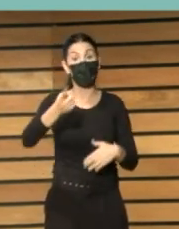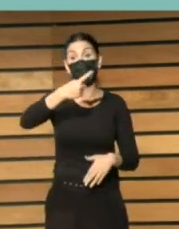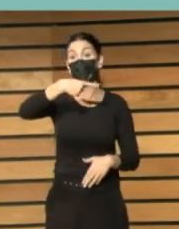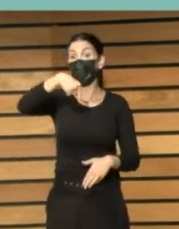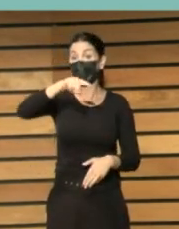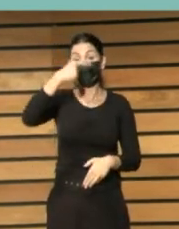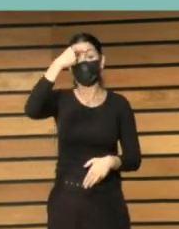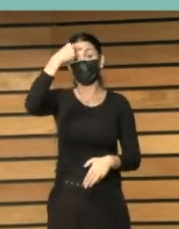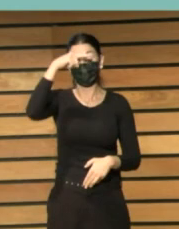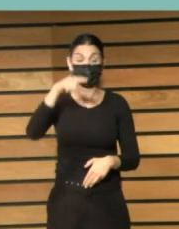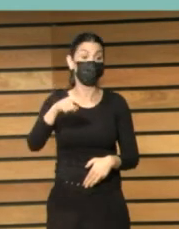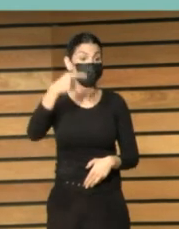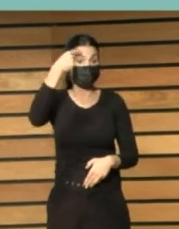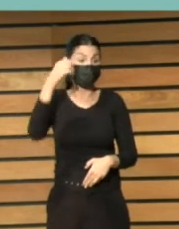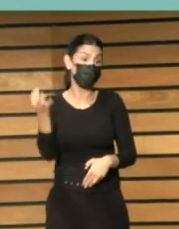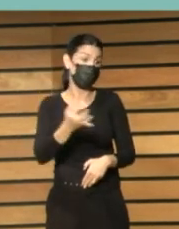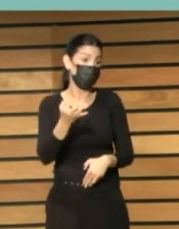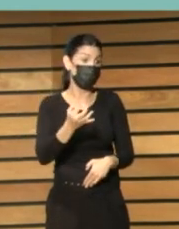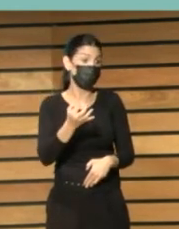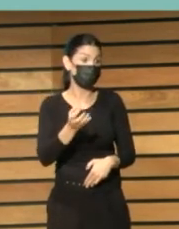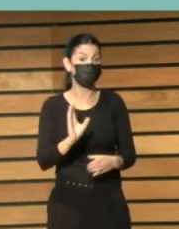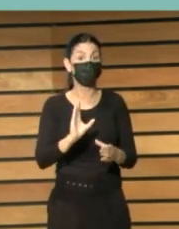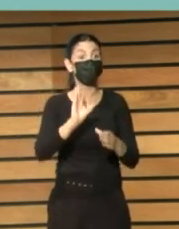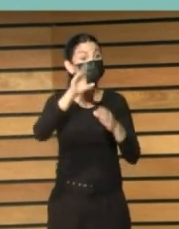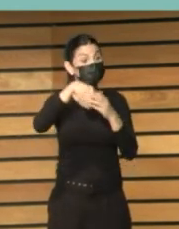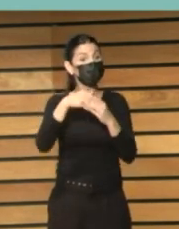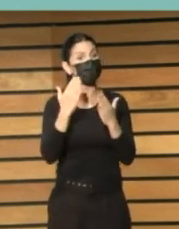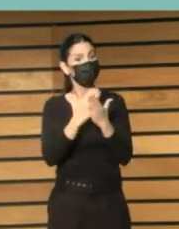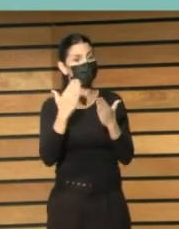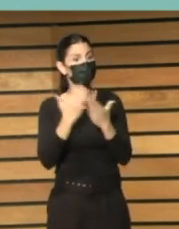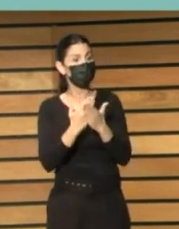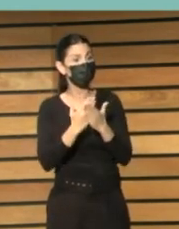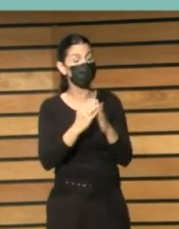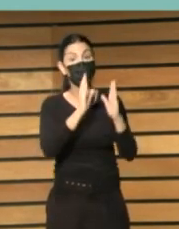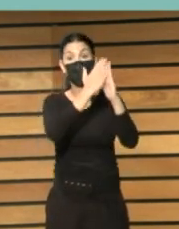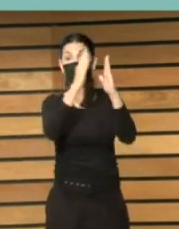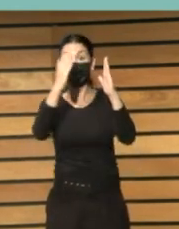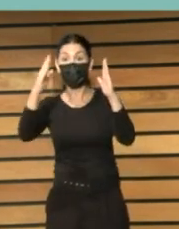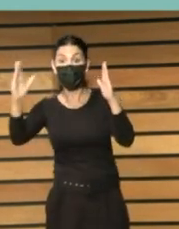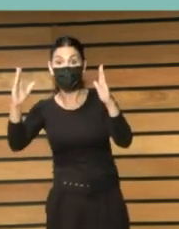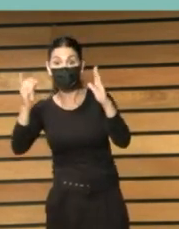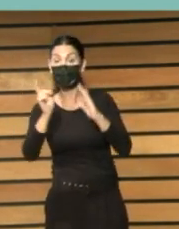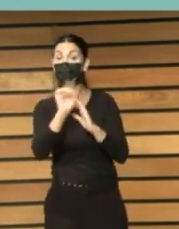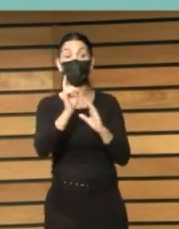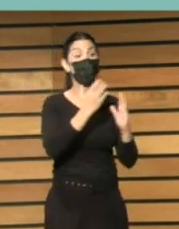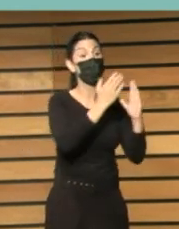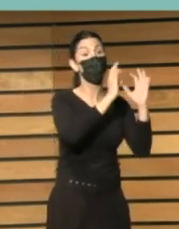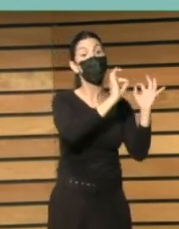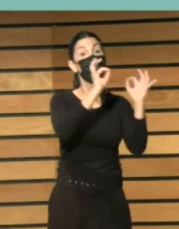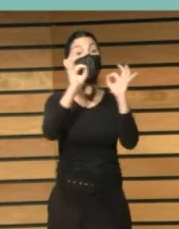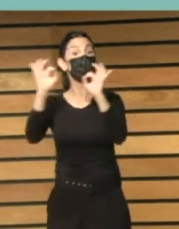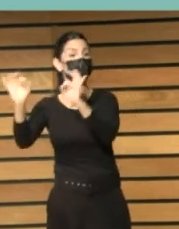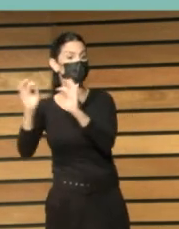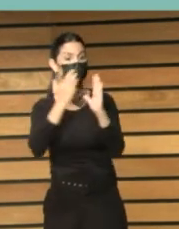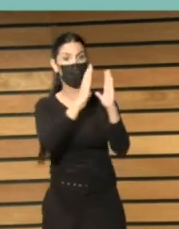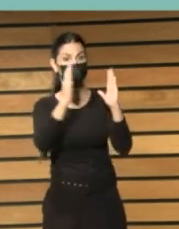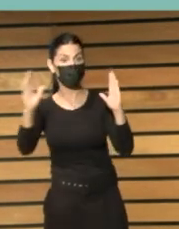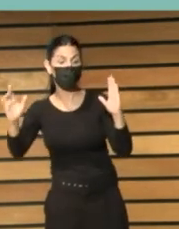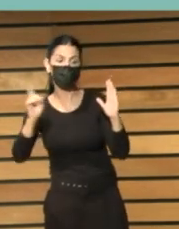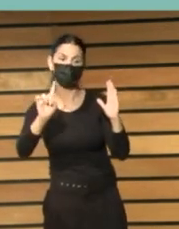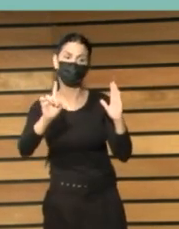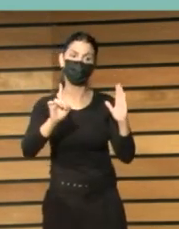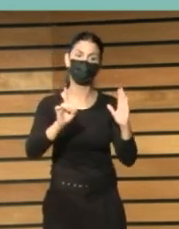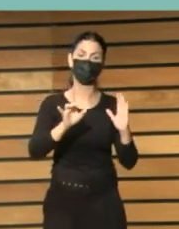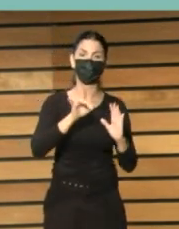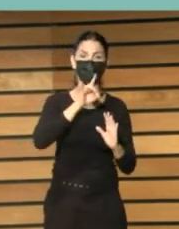propias administraciones educativas de que las bibliotecas escolares son bibliotecas no colecciones mal asunto